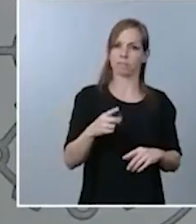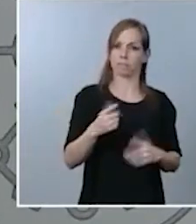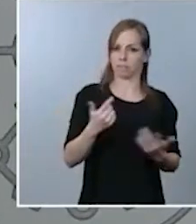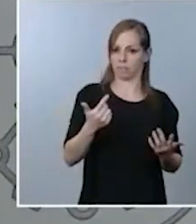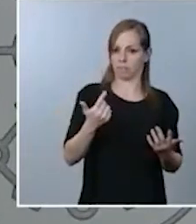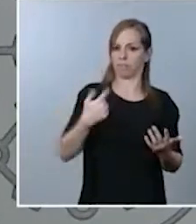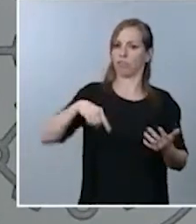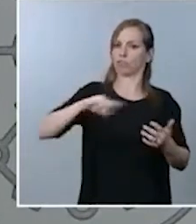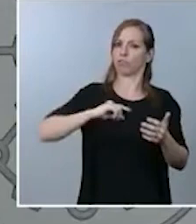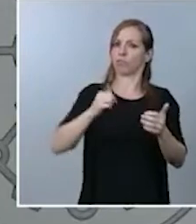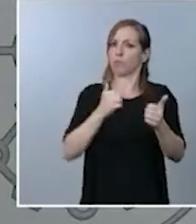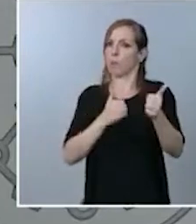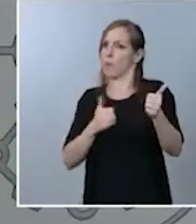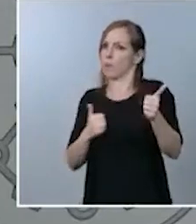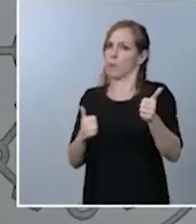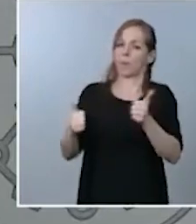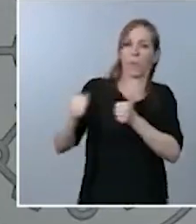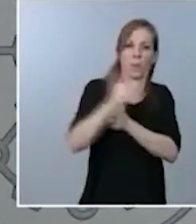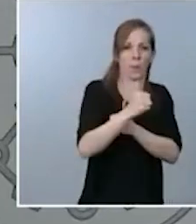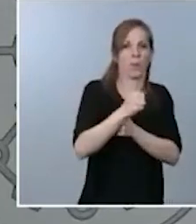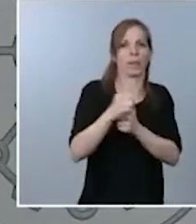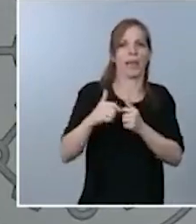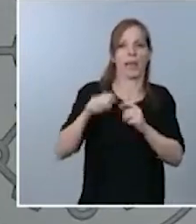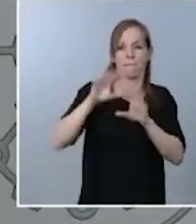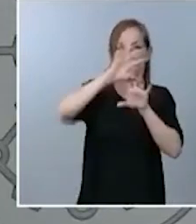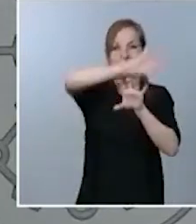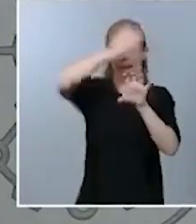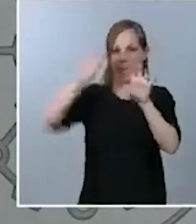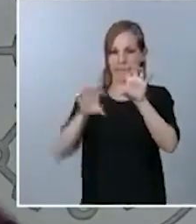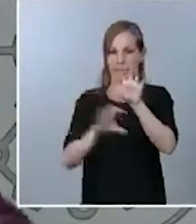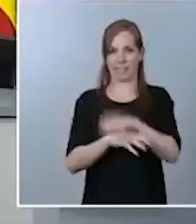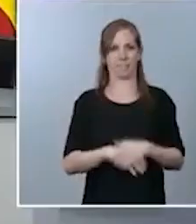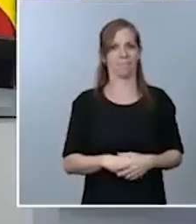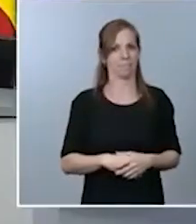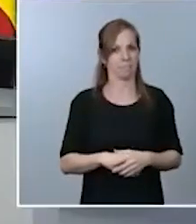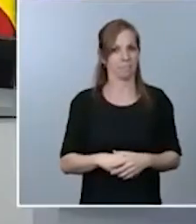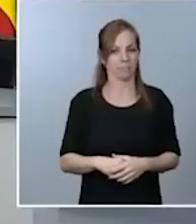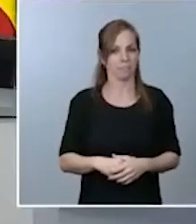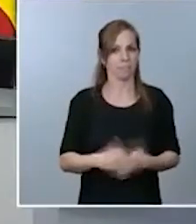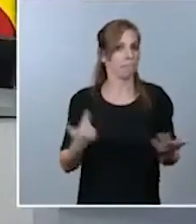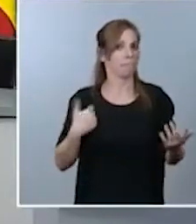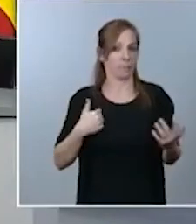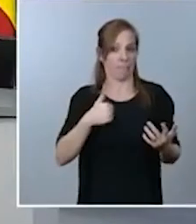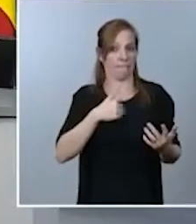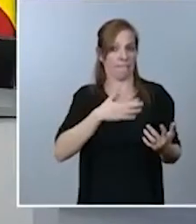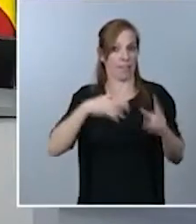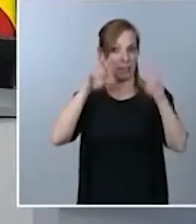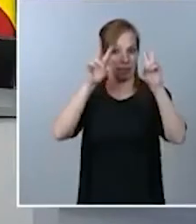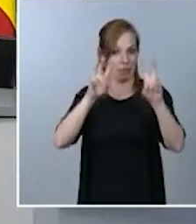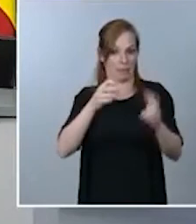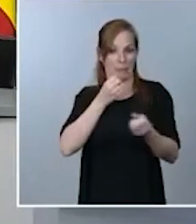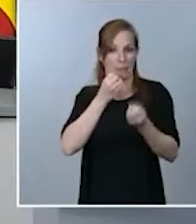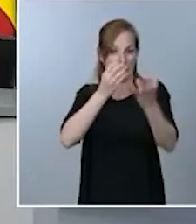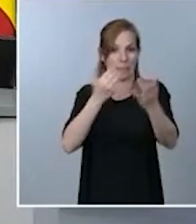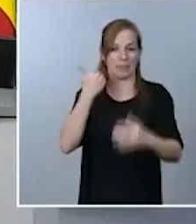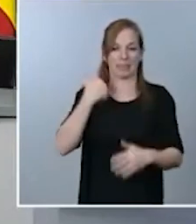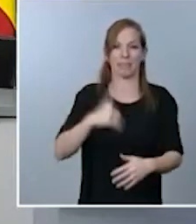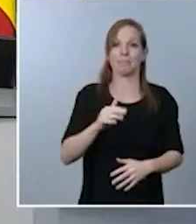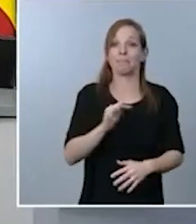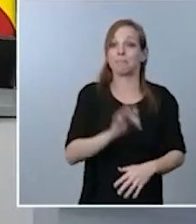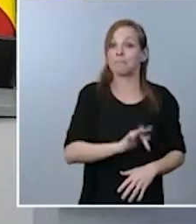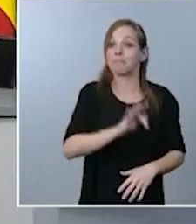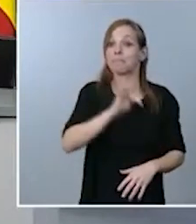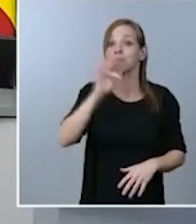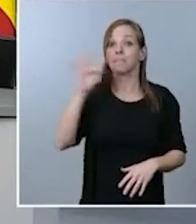de los países de nuestro entorno. Estas son las materias que yo quería resaltar y, continuación y sin más dilación, paso la